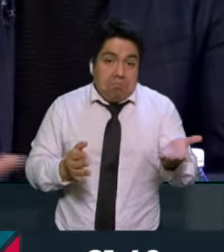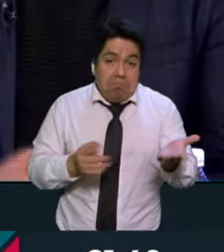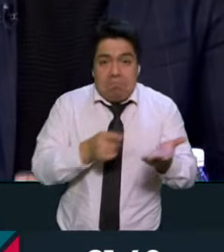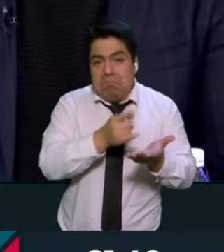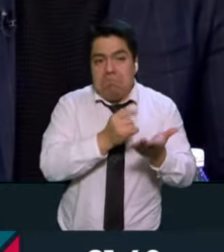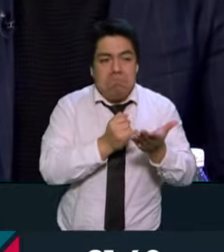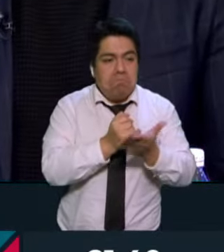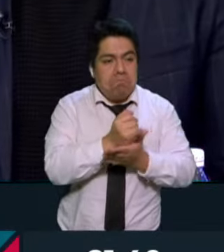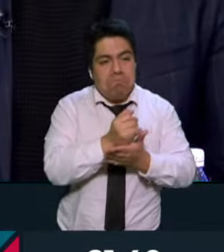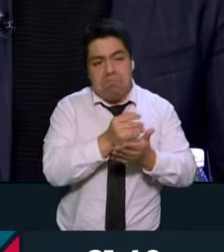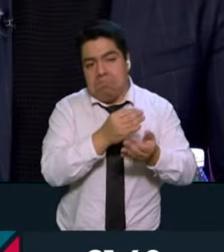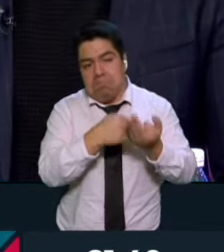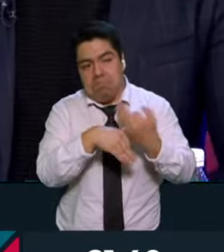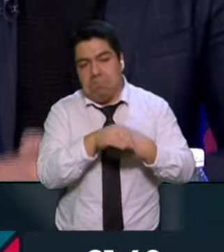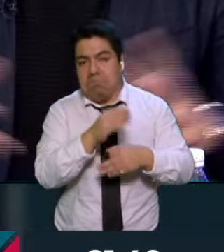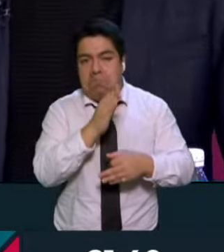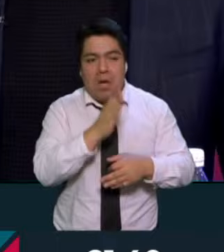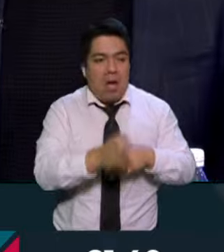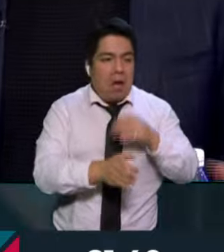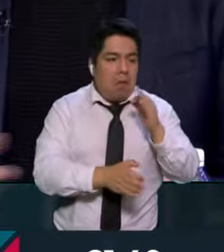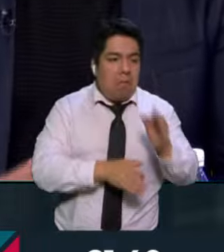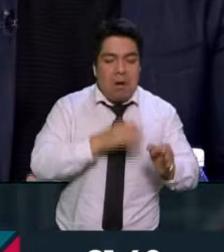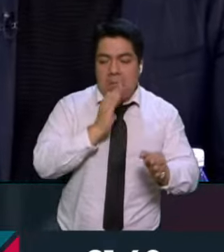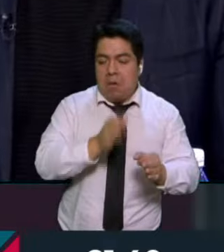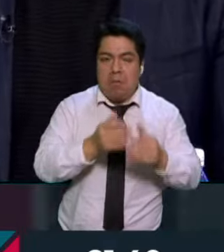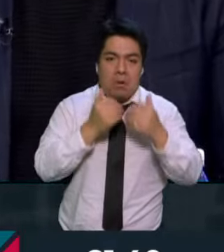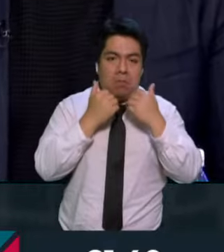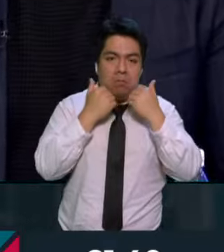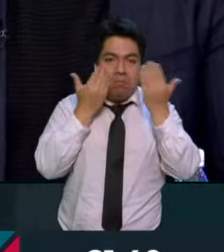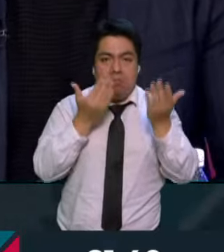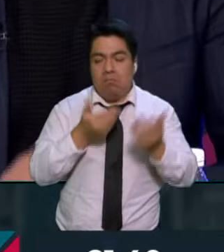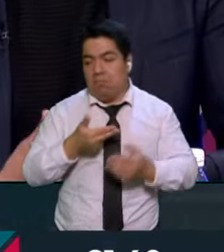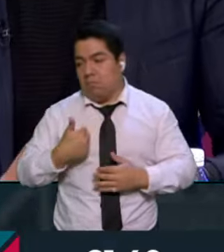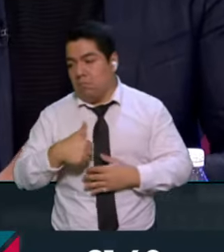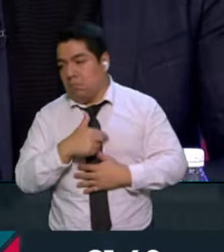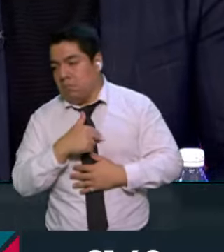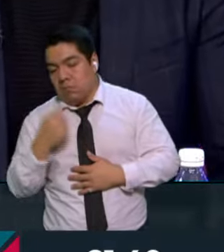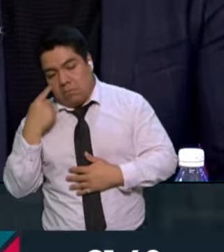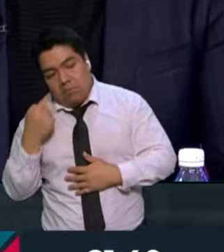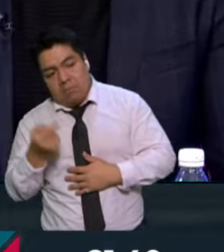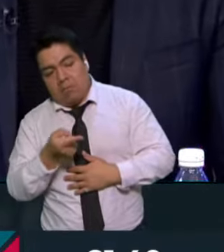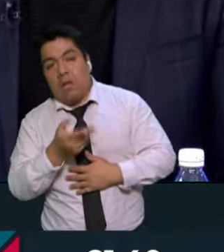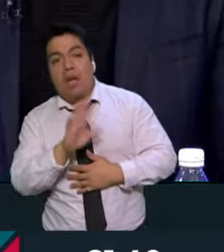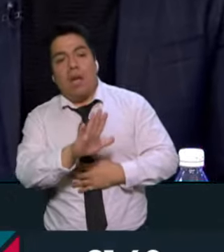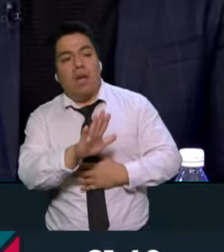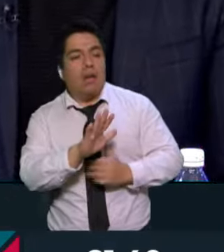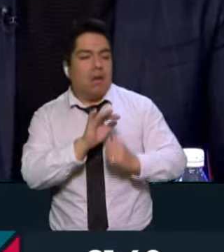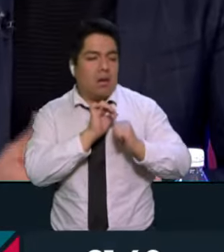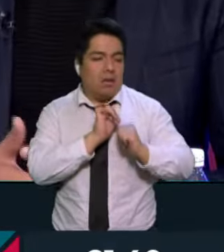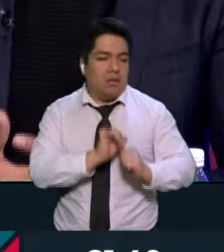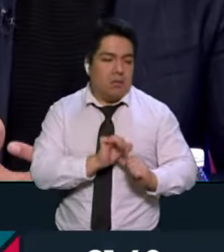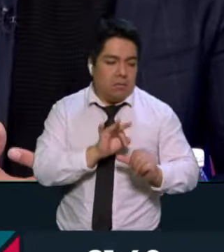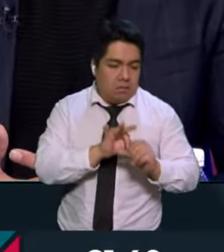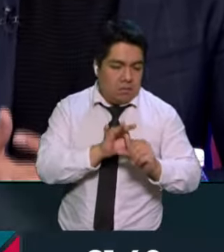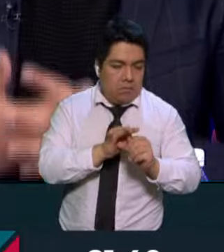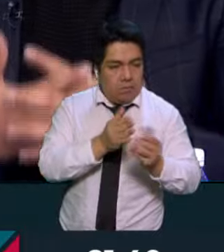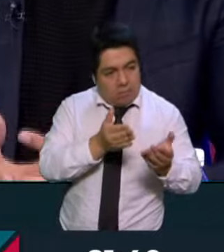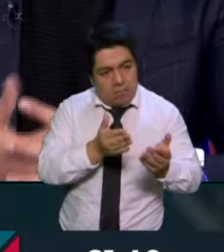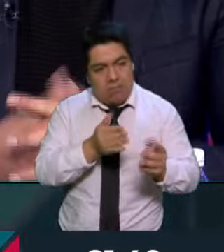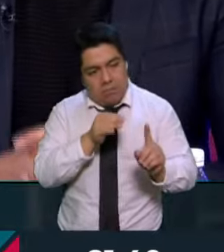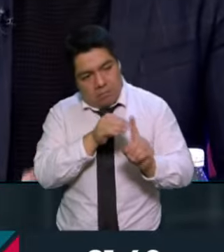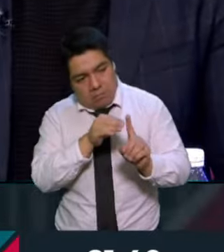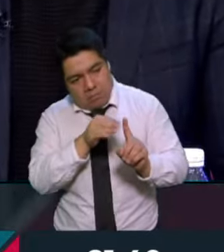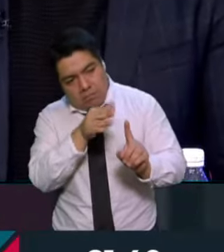ellos pueden aprobar cualquier reforma que quieran. Nosotros le decimos a las autoridades electorales que hagan el